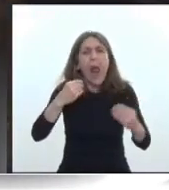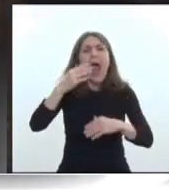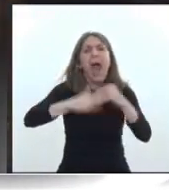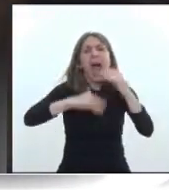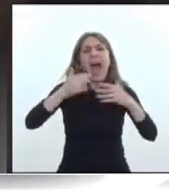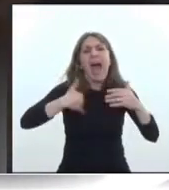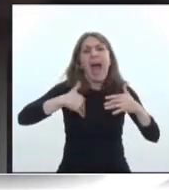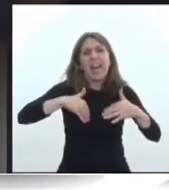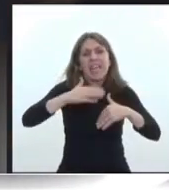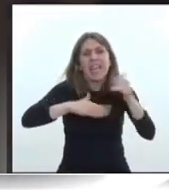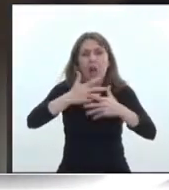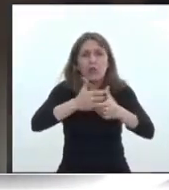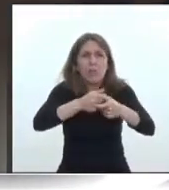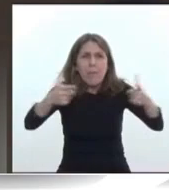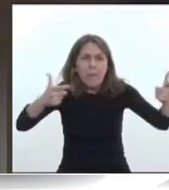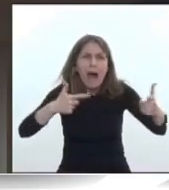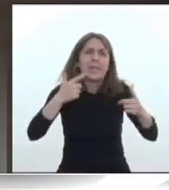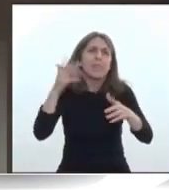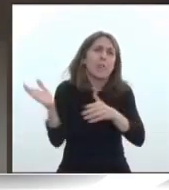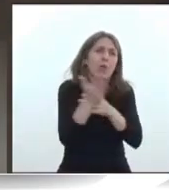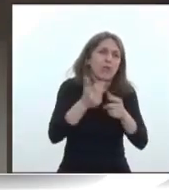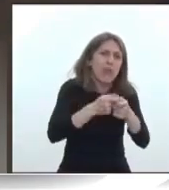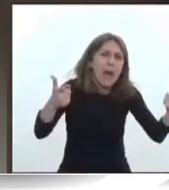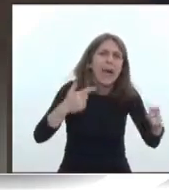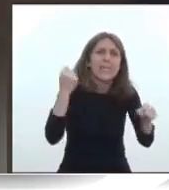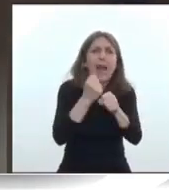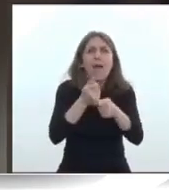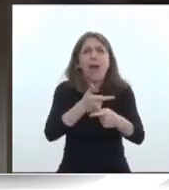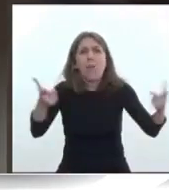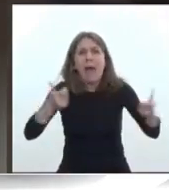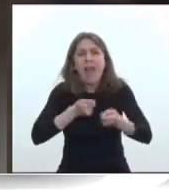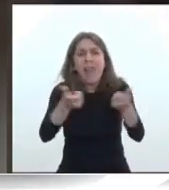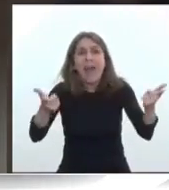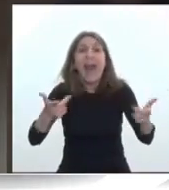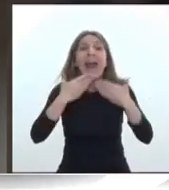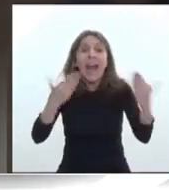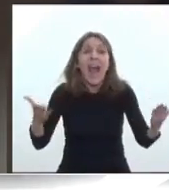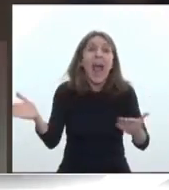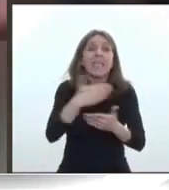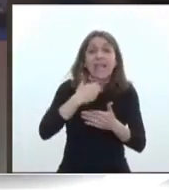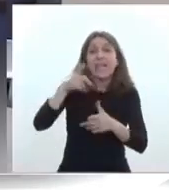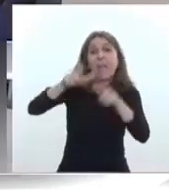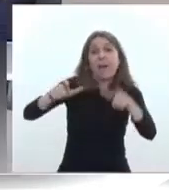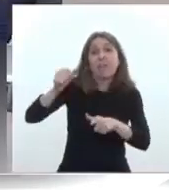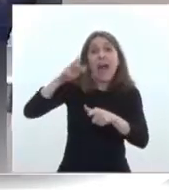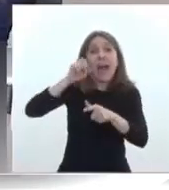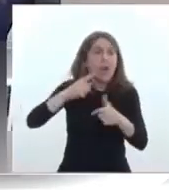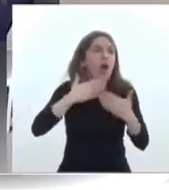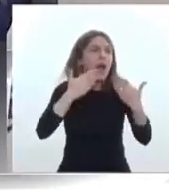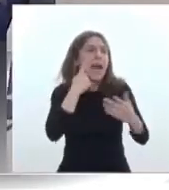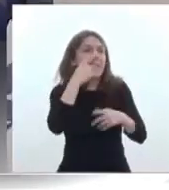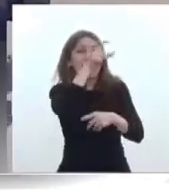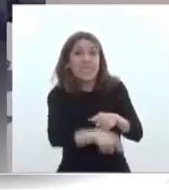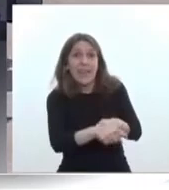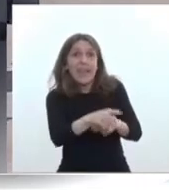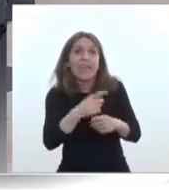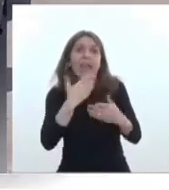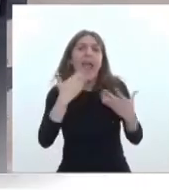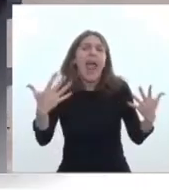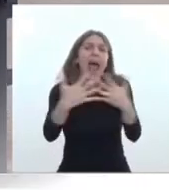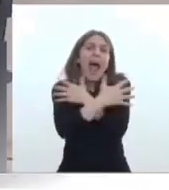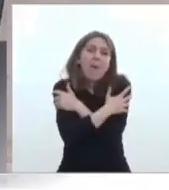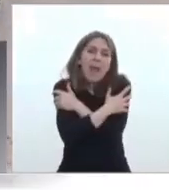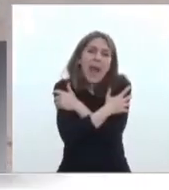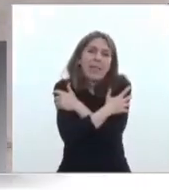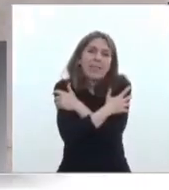y con más trabajo. Esa será nuestra victoria, compañeros. Gracias a Antonio de Areca, gracias querido intendente, los abrazo